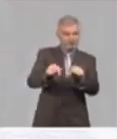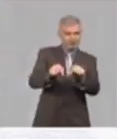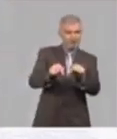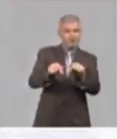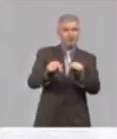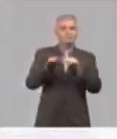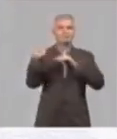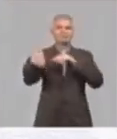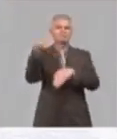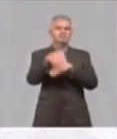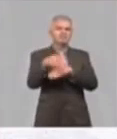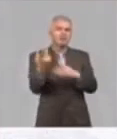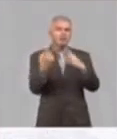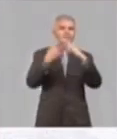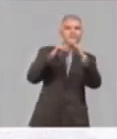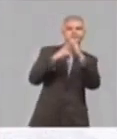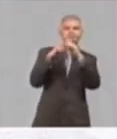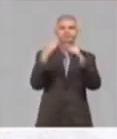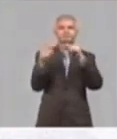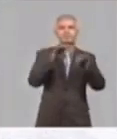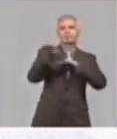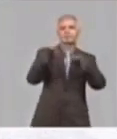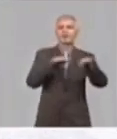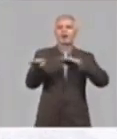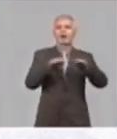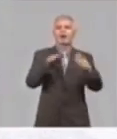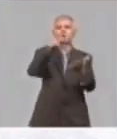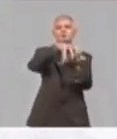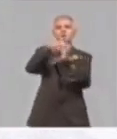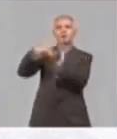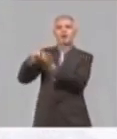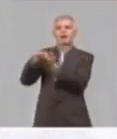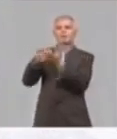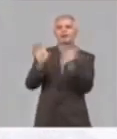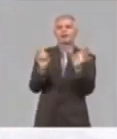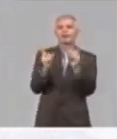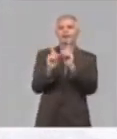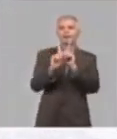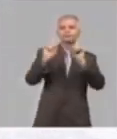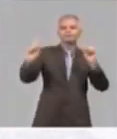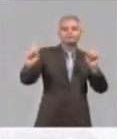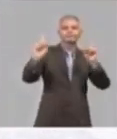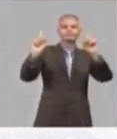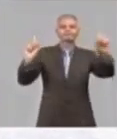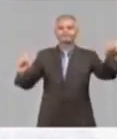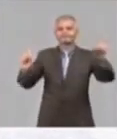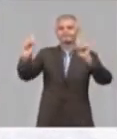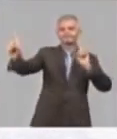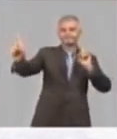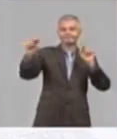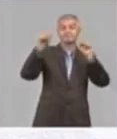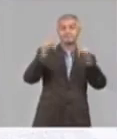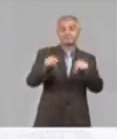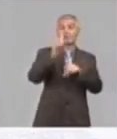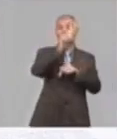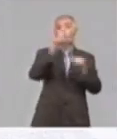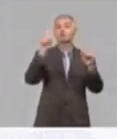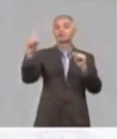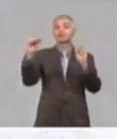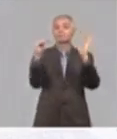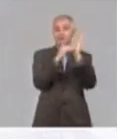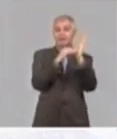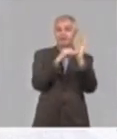locales para el aislamiento. Hemos entregado en aislamiento 11.396